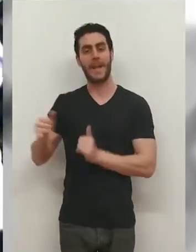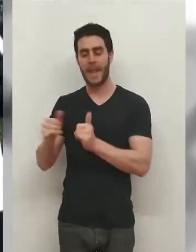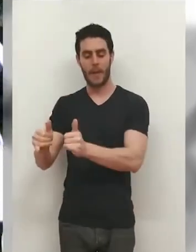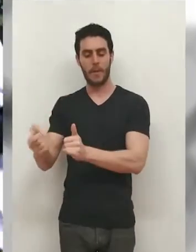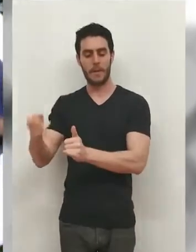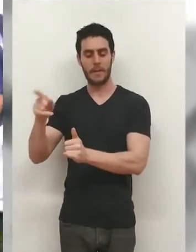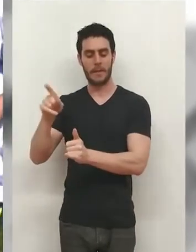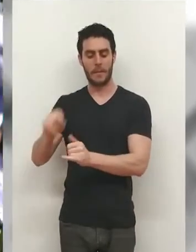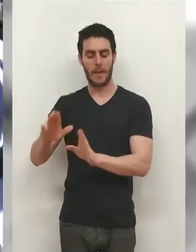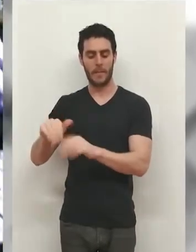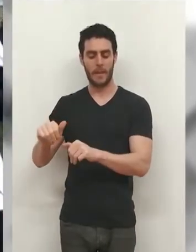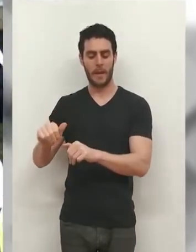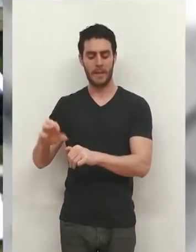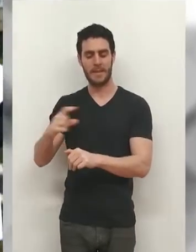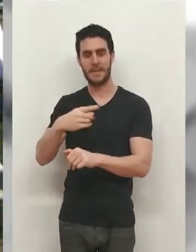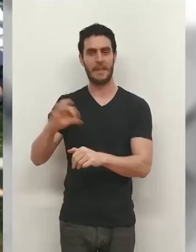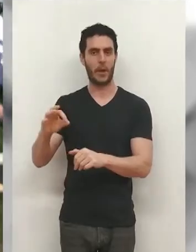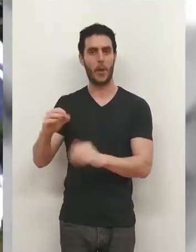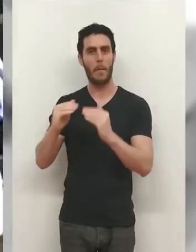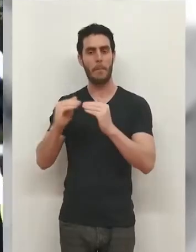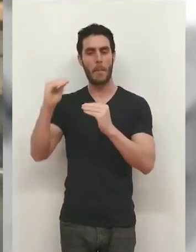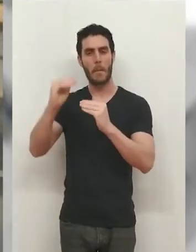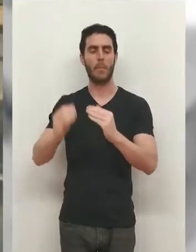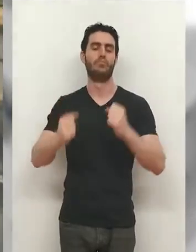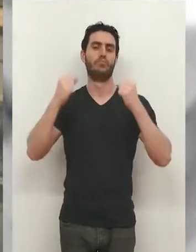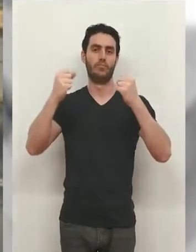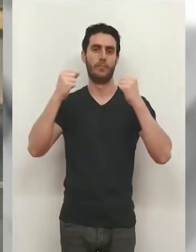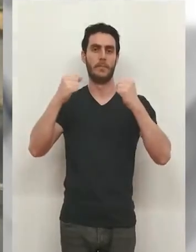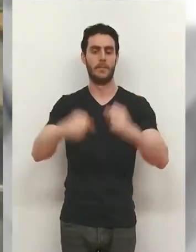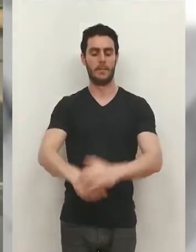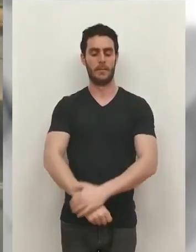en la que Sergio Tejada y Maru Ernaiz se alzaron a lo más alto del podio.